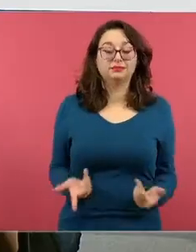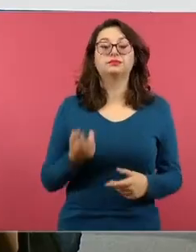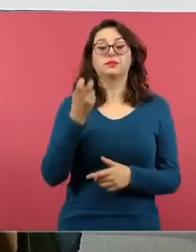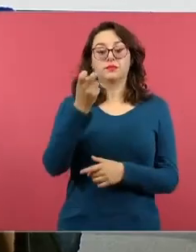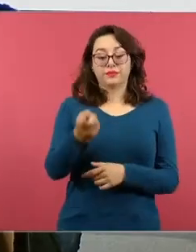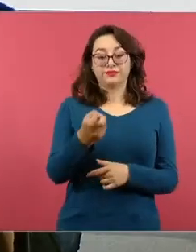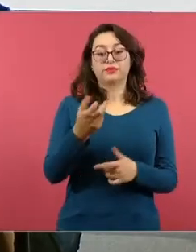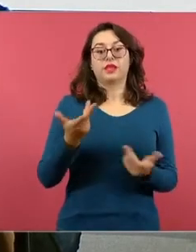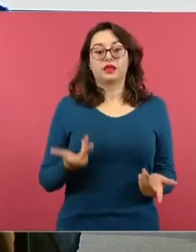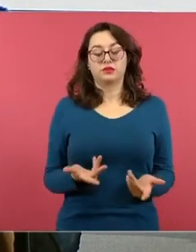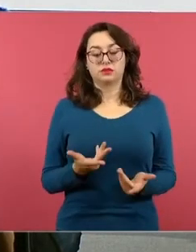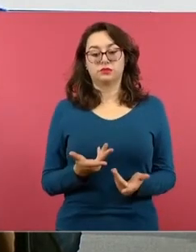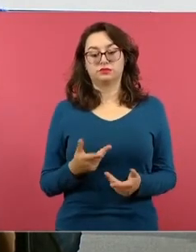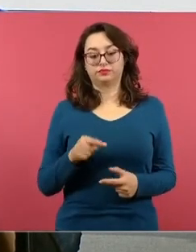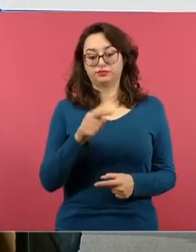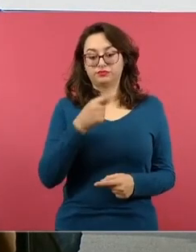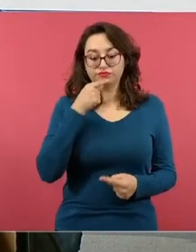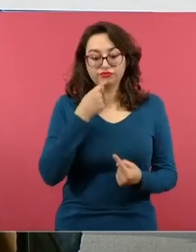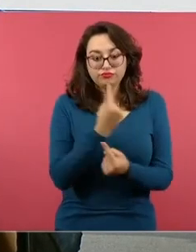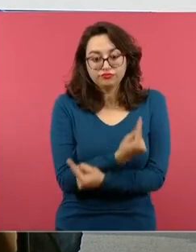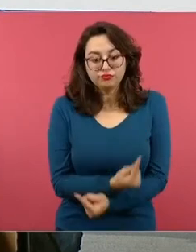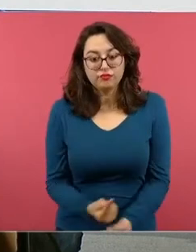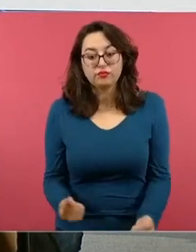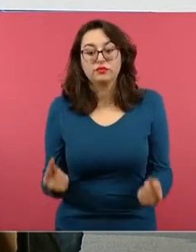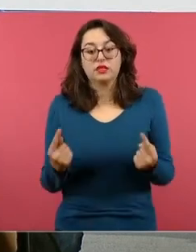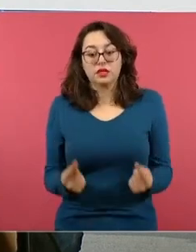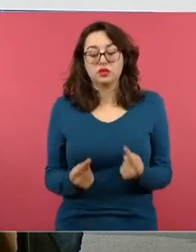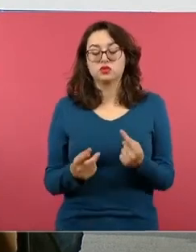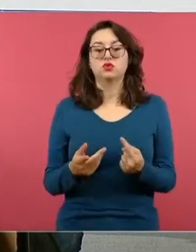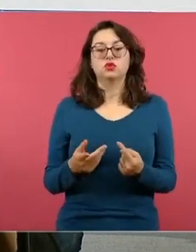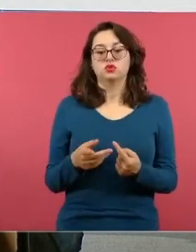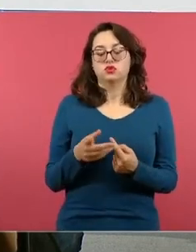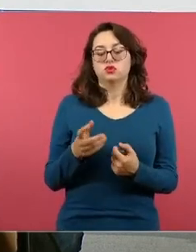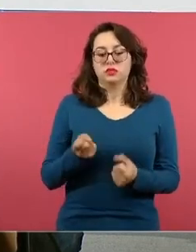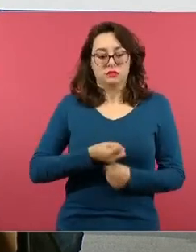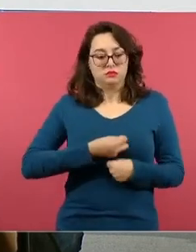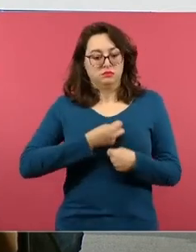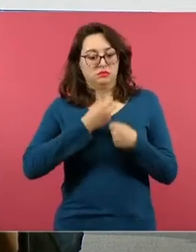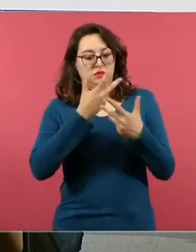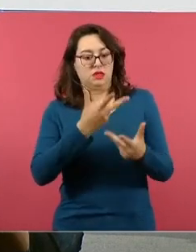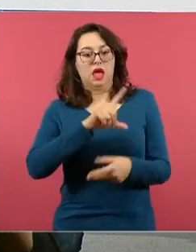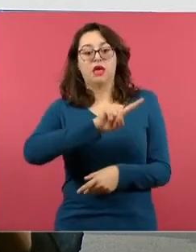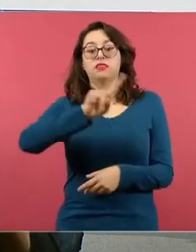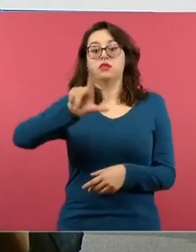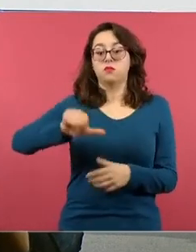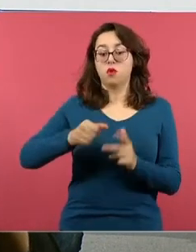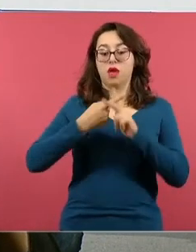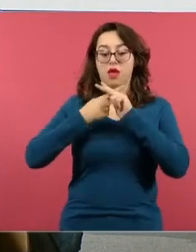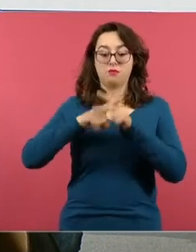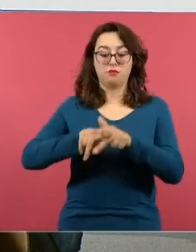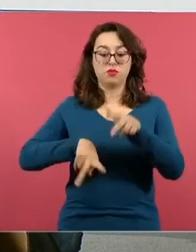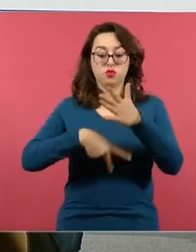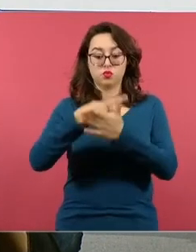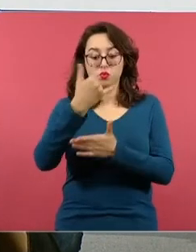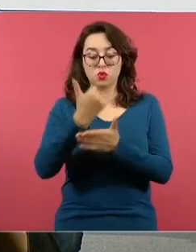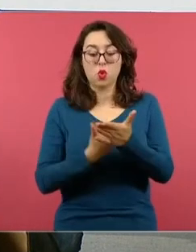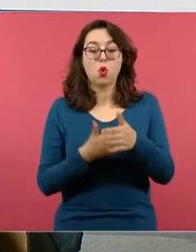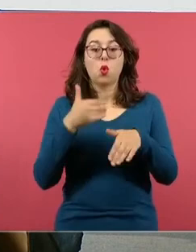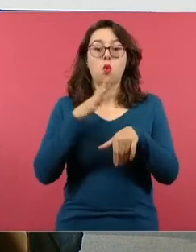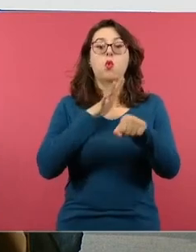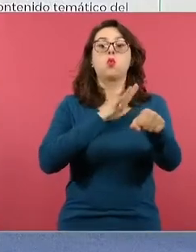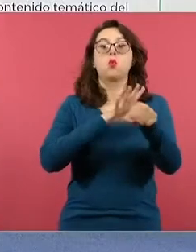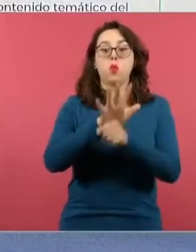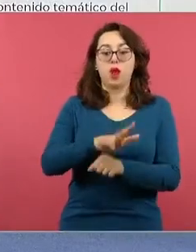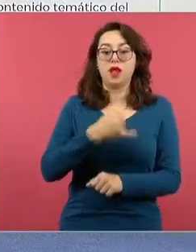tienen los pequeños a lo conceptual como es el asunto específicamente del proyecto que yo desarrollo la lengua que es, qué